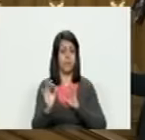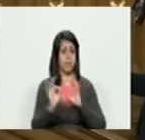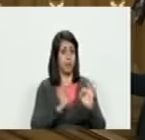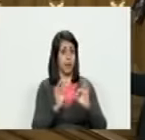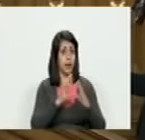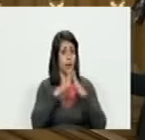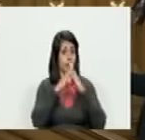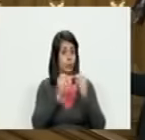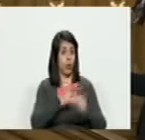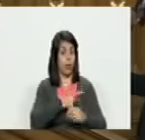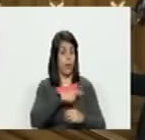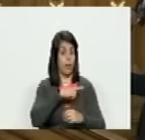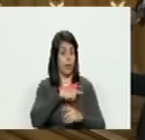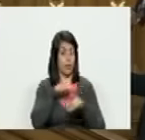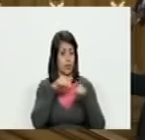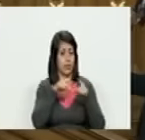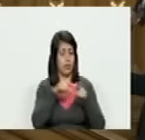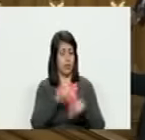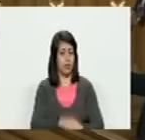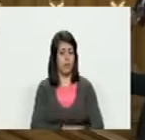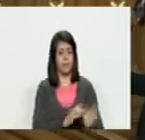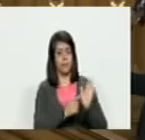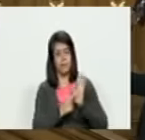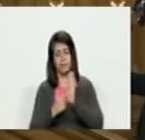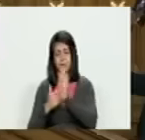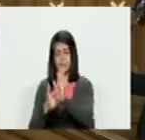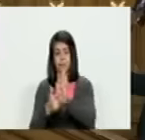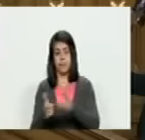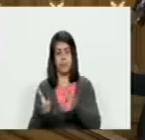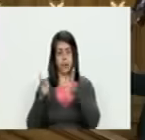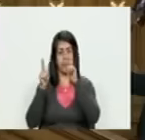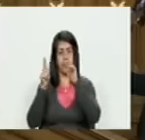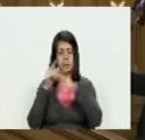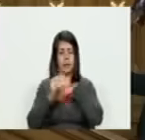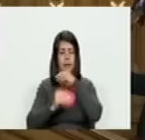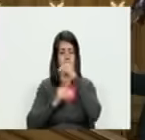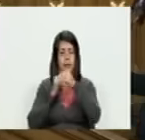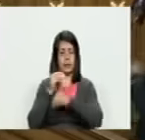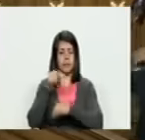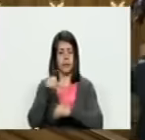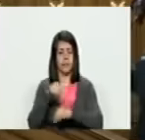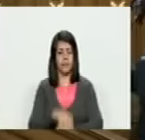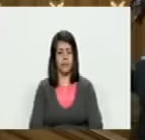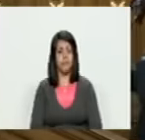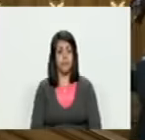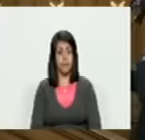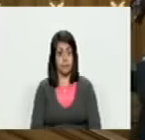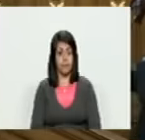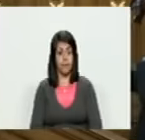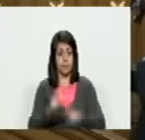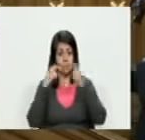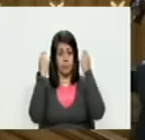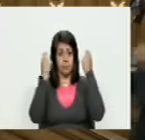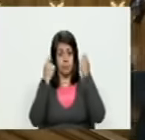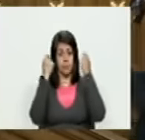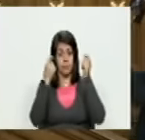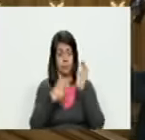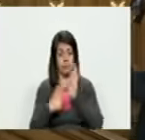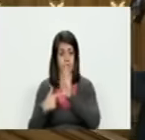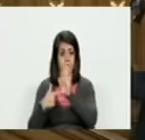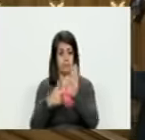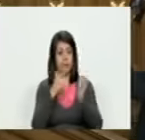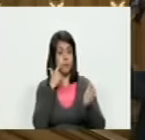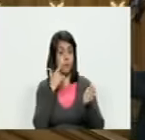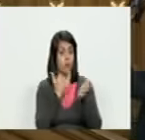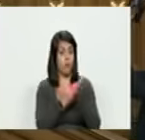toda esta farsa se permiten hacer ese tipo de publicaciones que no son otra cosa que